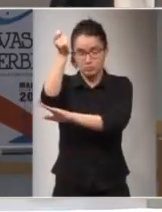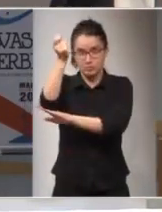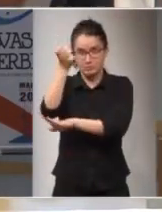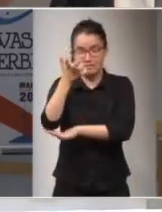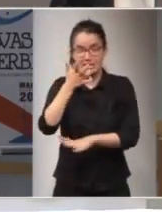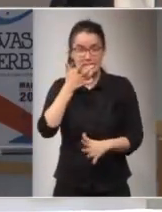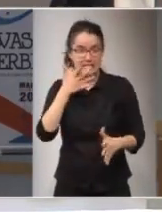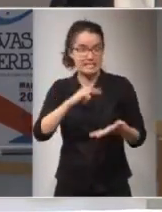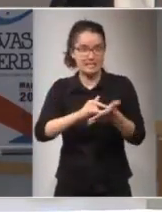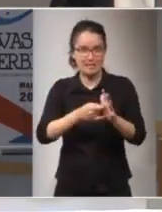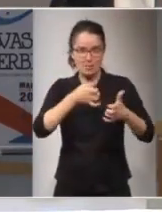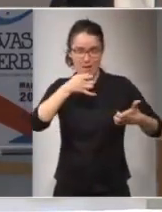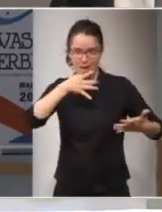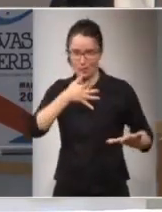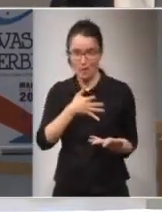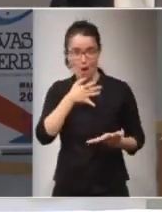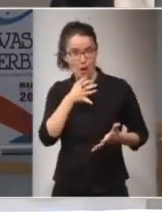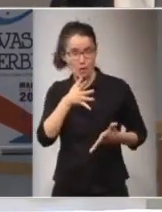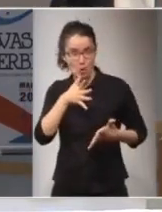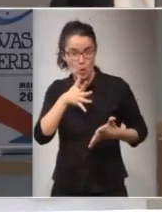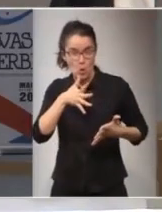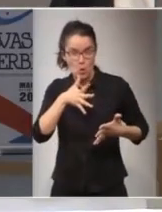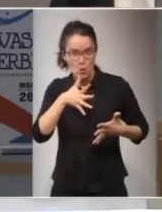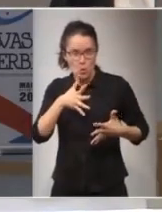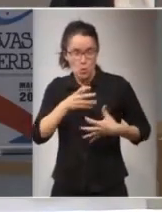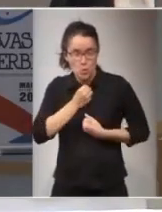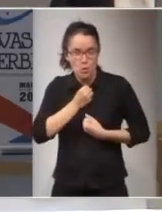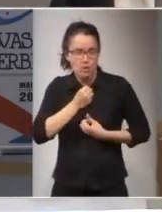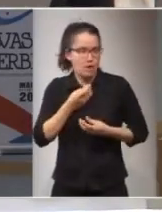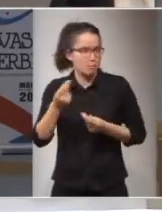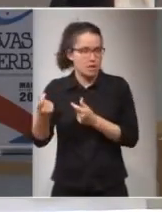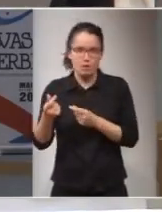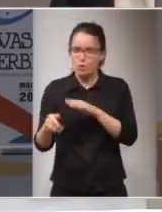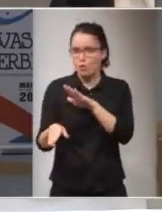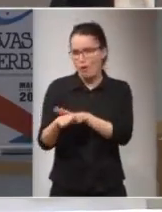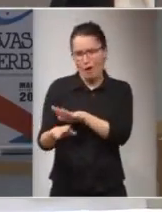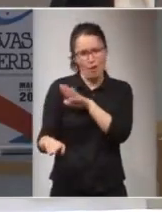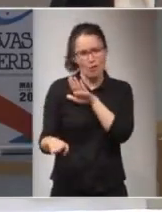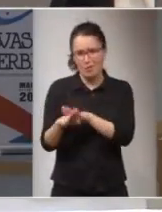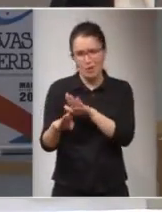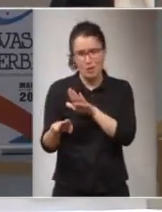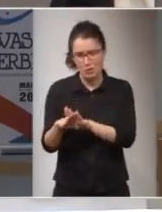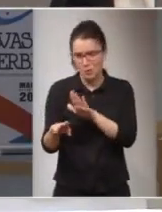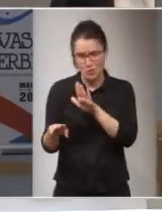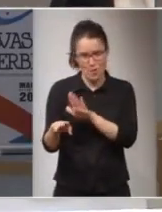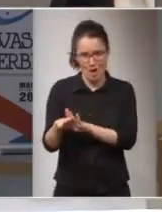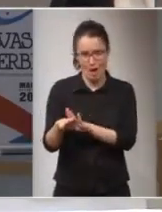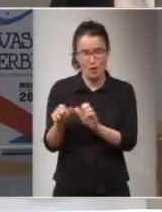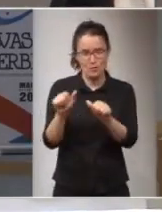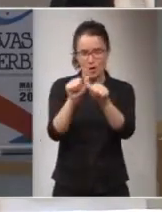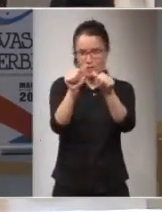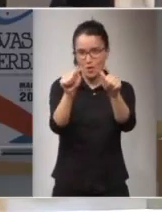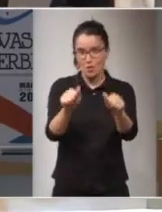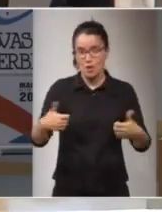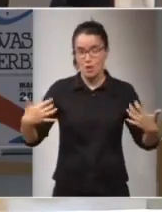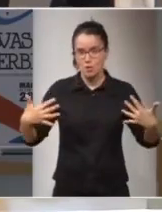sigue el sistema que estamos atrapados todos la inmigración va a seguir existiendo de una forma drástica